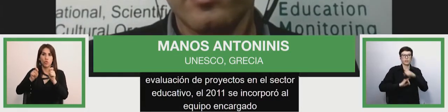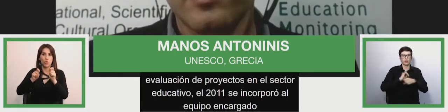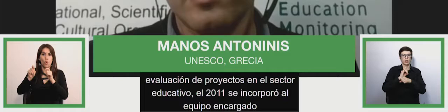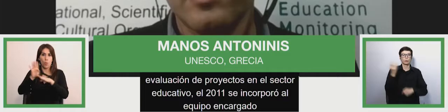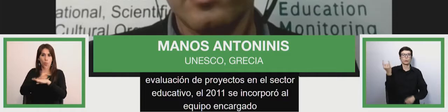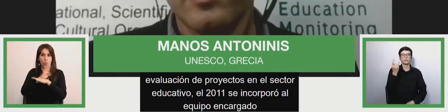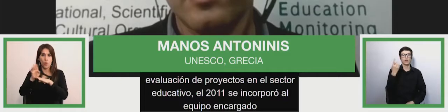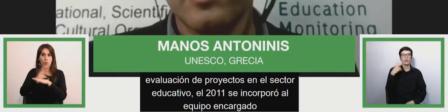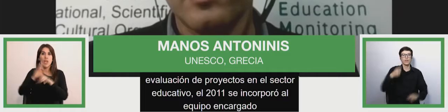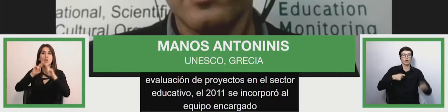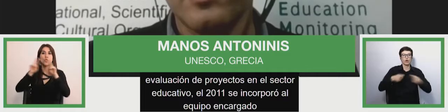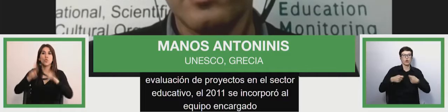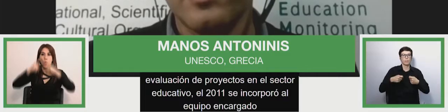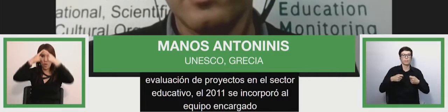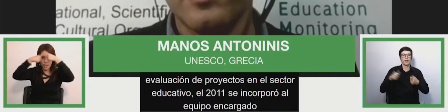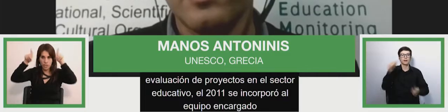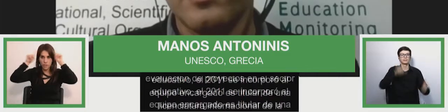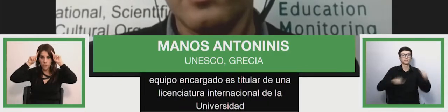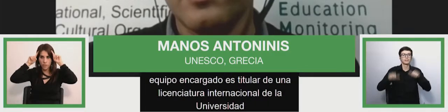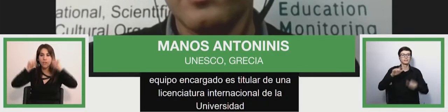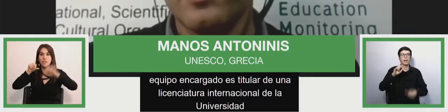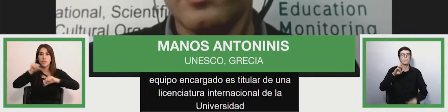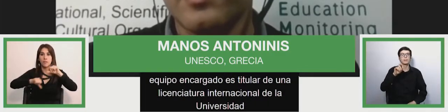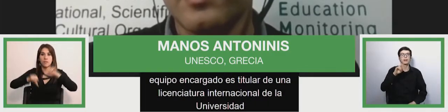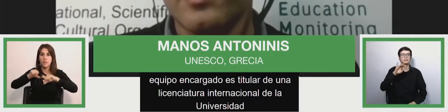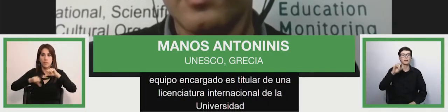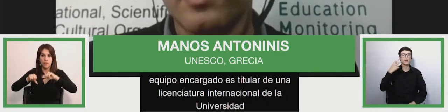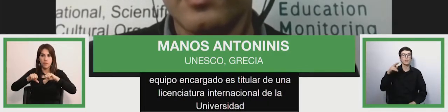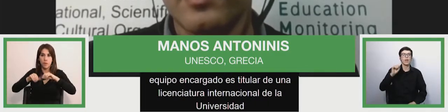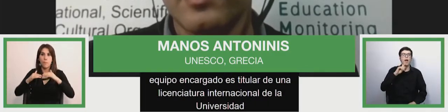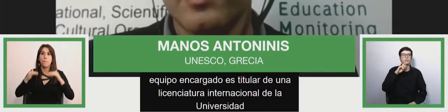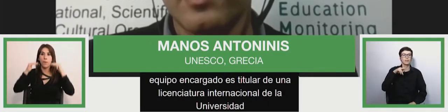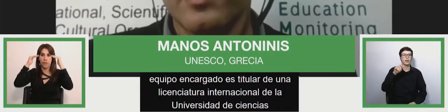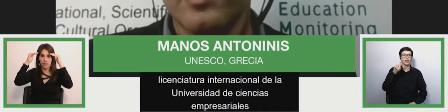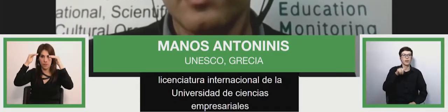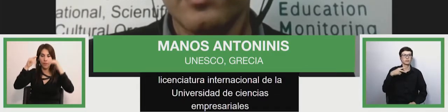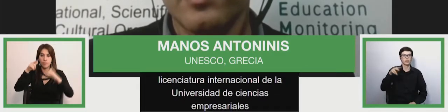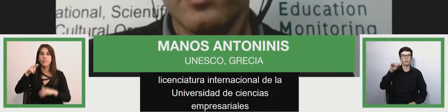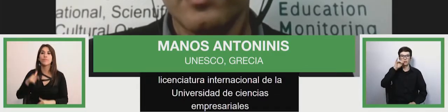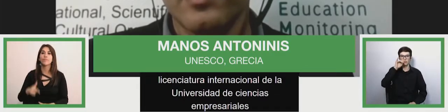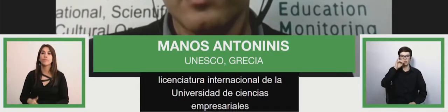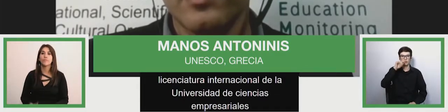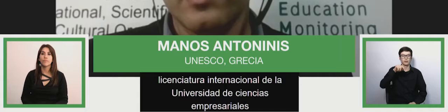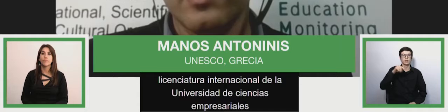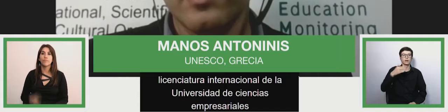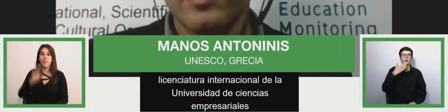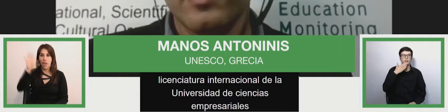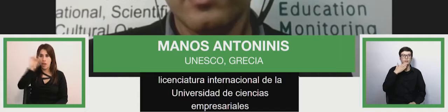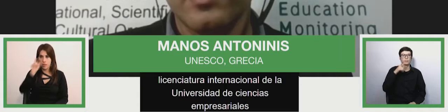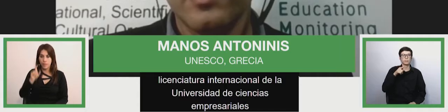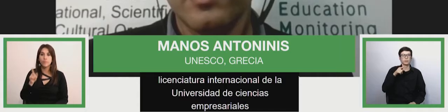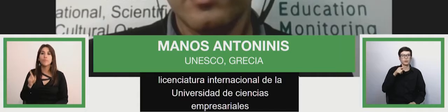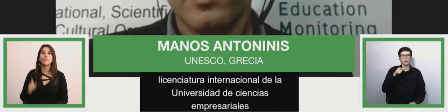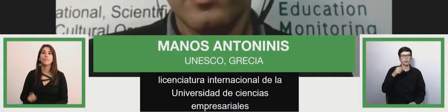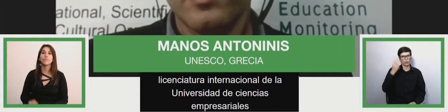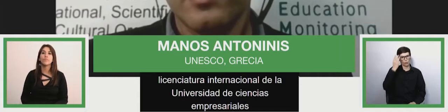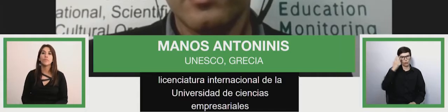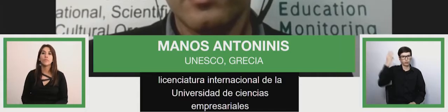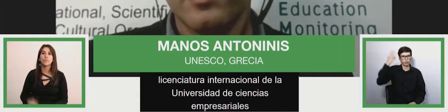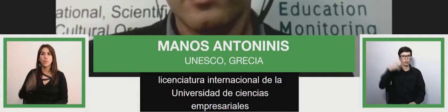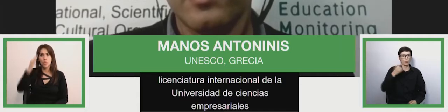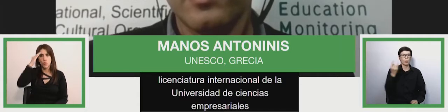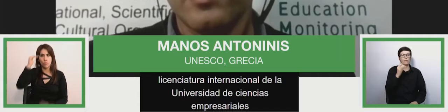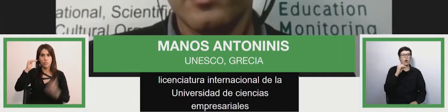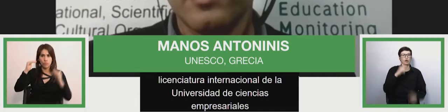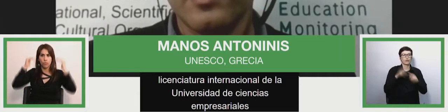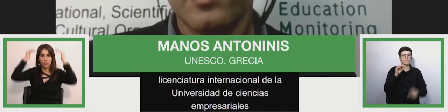Economía y Ciencias Especiales de Atenas y de una maestría en Desarrollo Económico de la Universidad de Oxford. Su tesis doctoral consistió